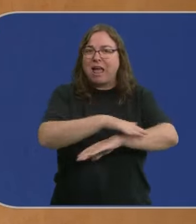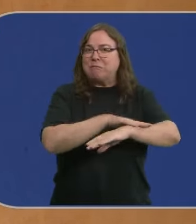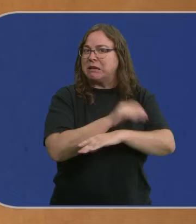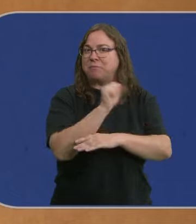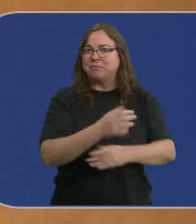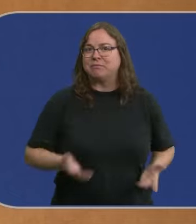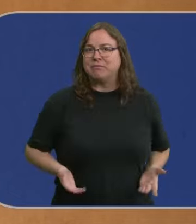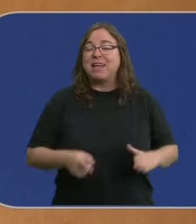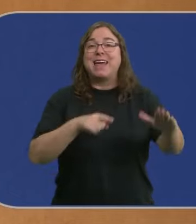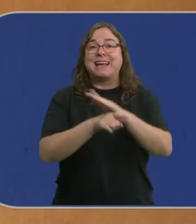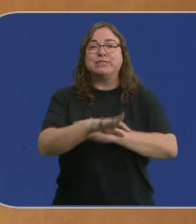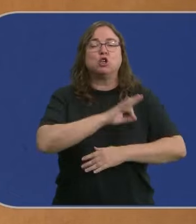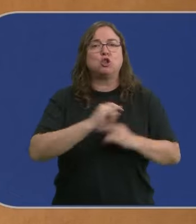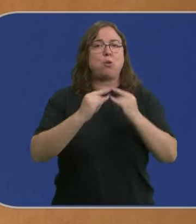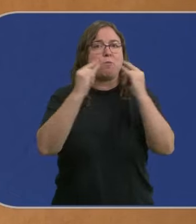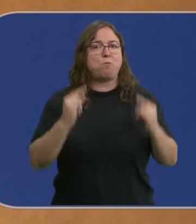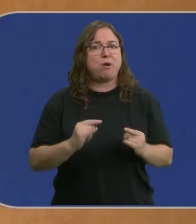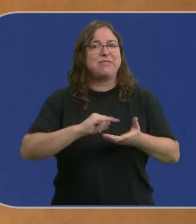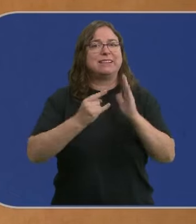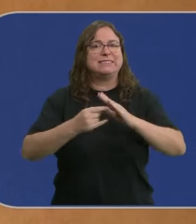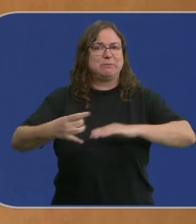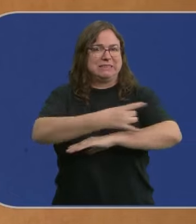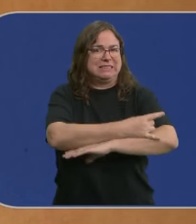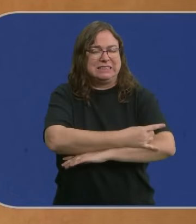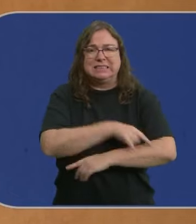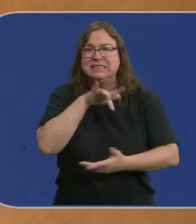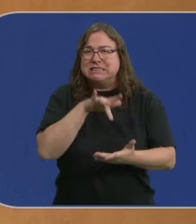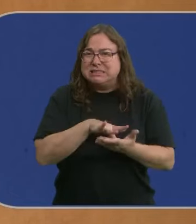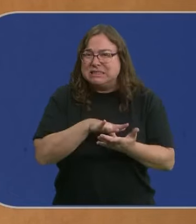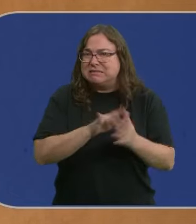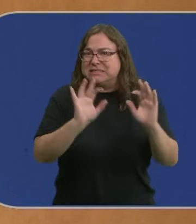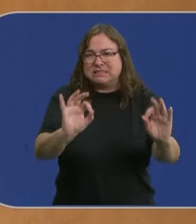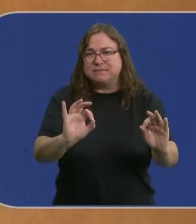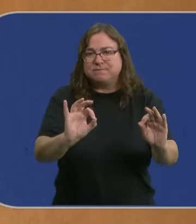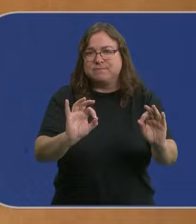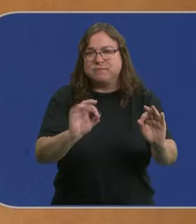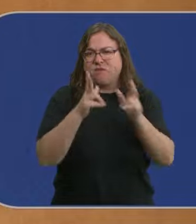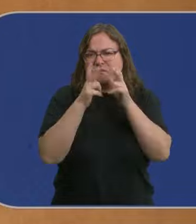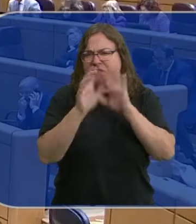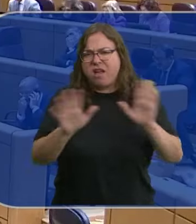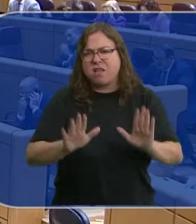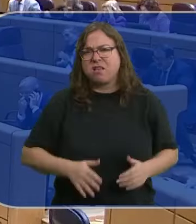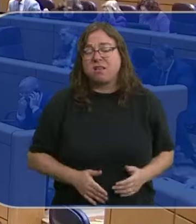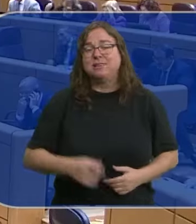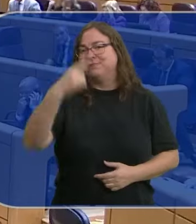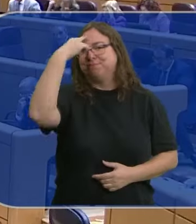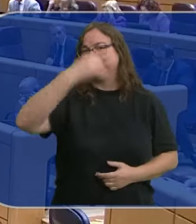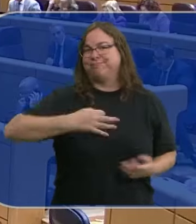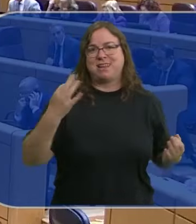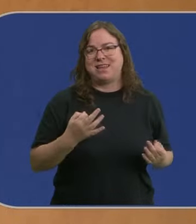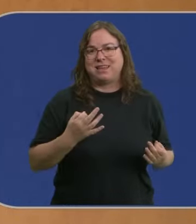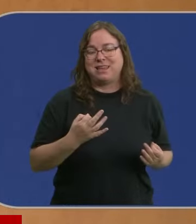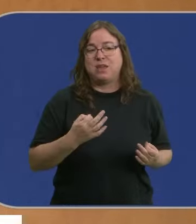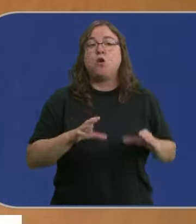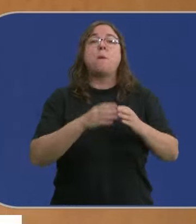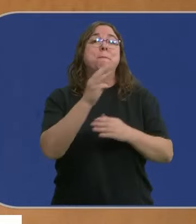de su cargo. La gestión del señor Puente del sistema ferroviario ha sido sencillamente nefasta. Ya sabemos, señorías